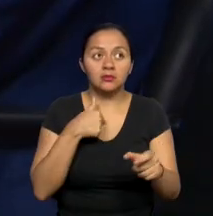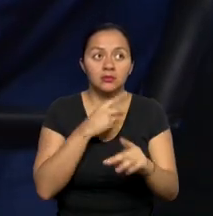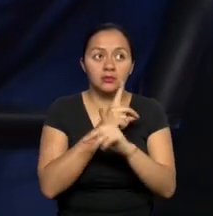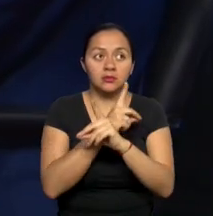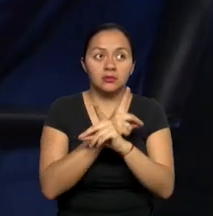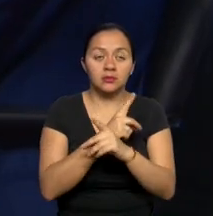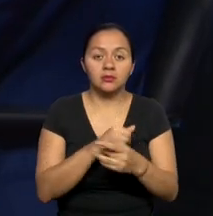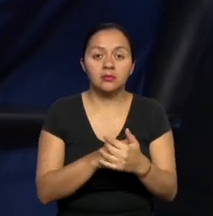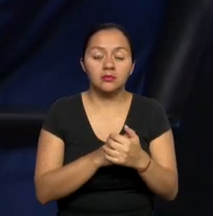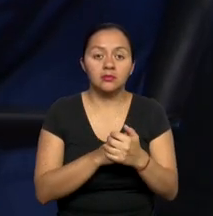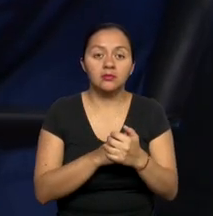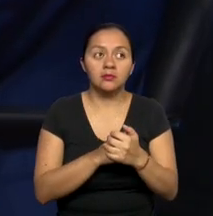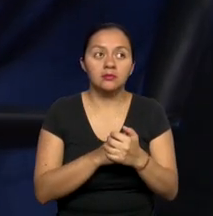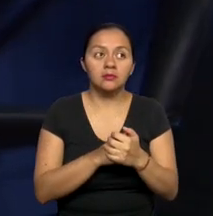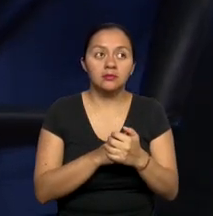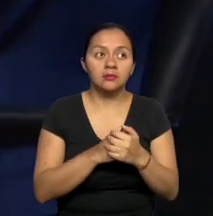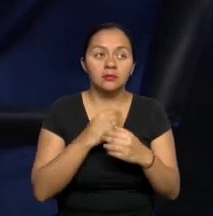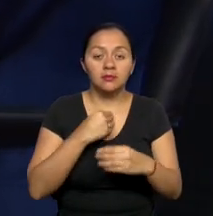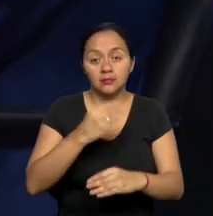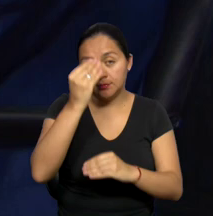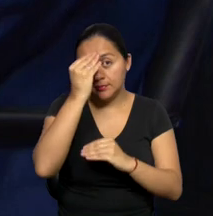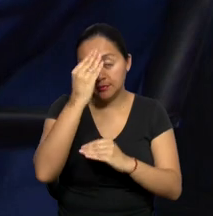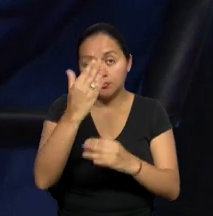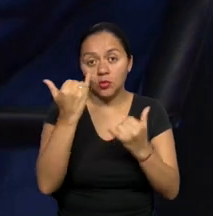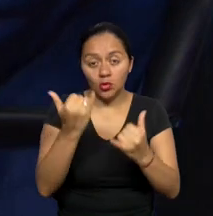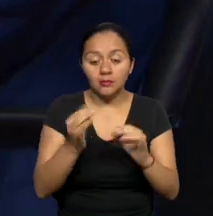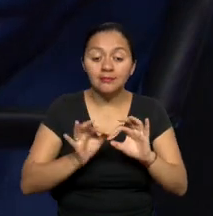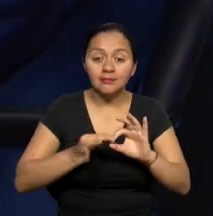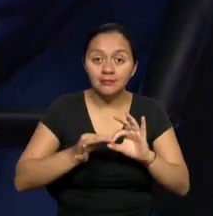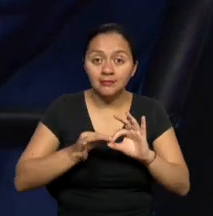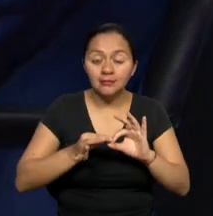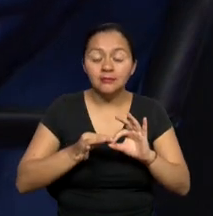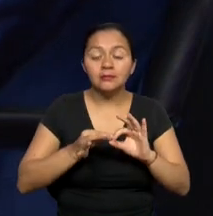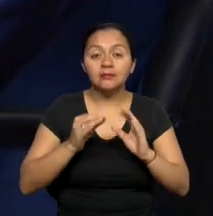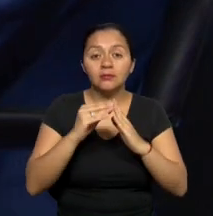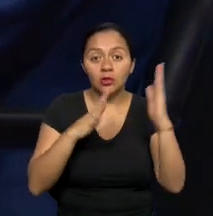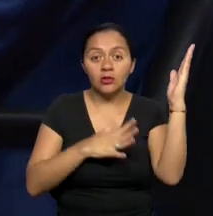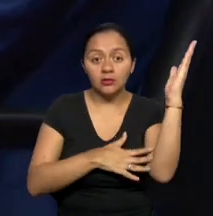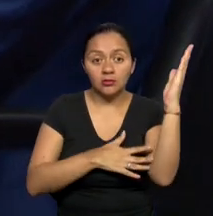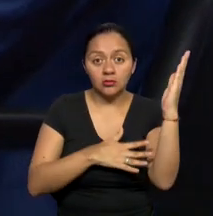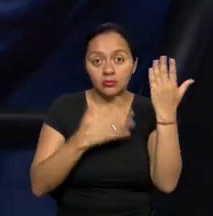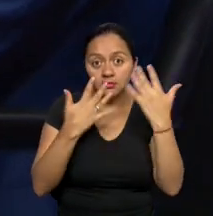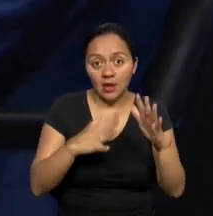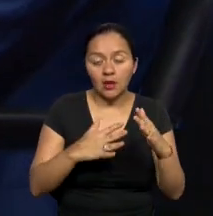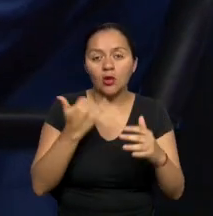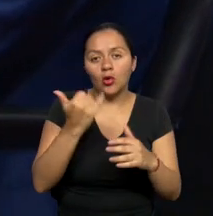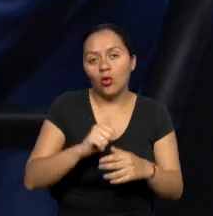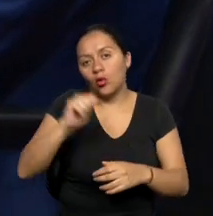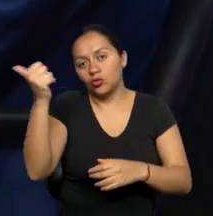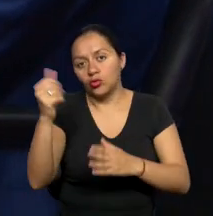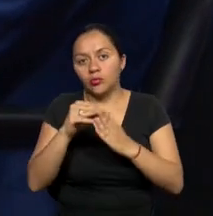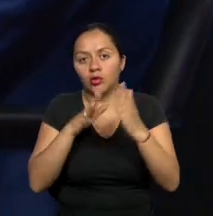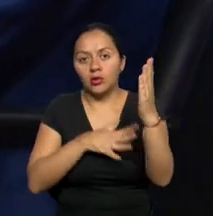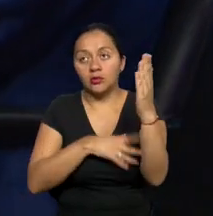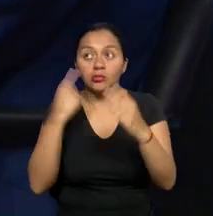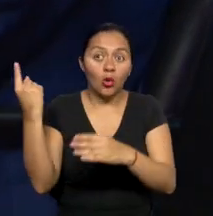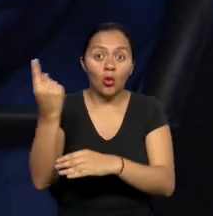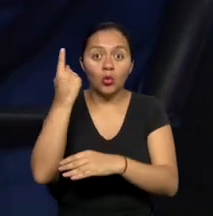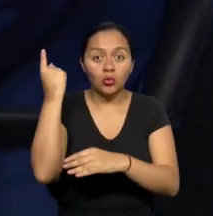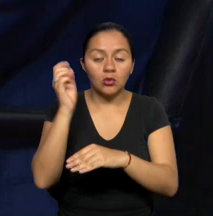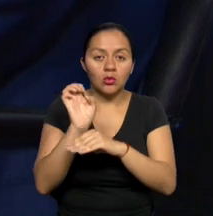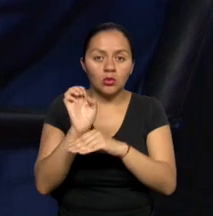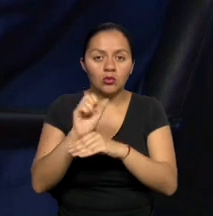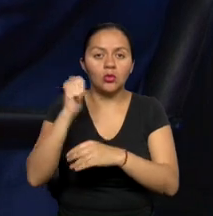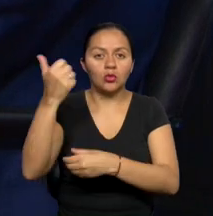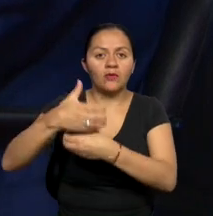discapacidad. Porque les cuento que además de este proyecto, nosotros ya estamos realizando otros proyectos a nivel nacional con